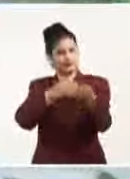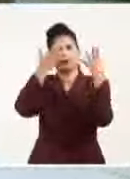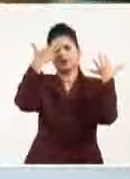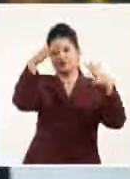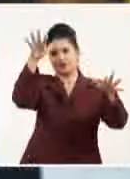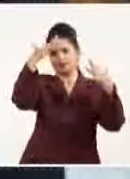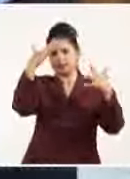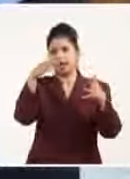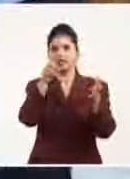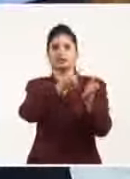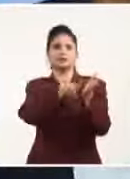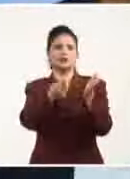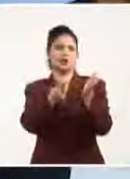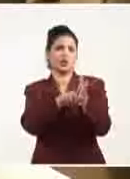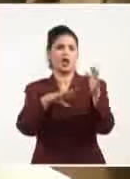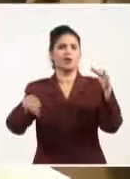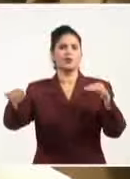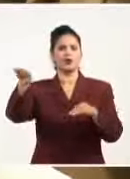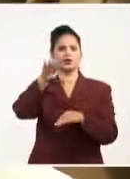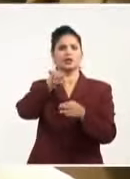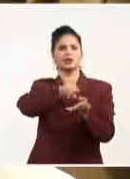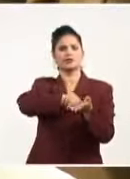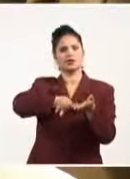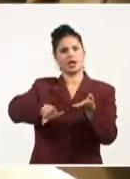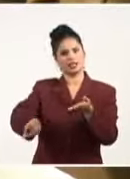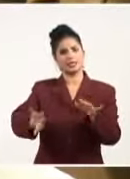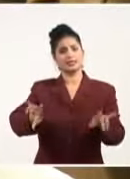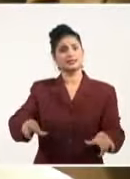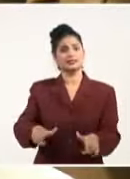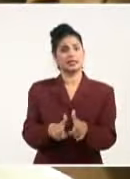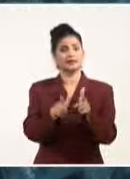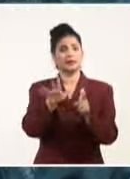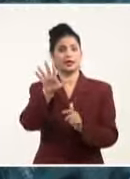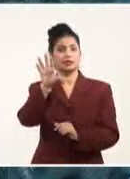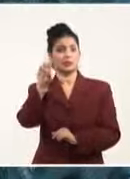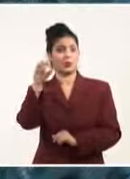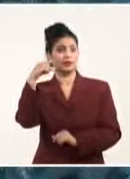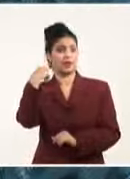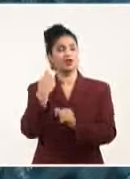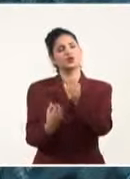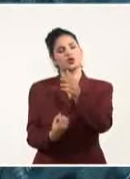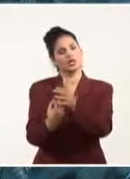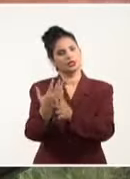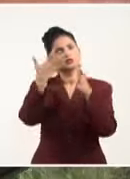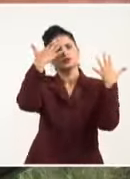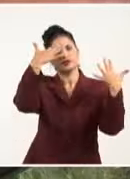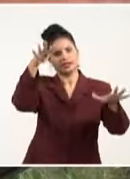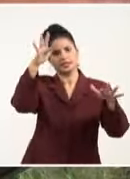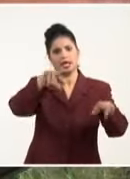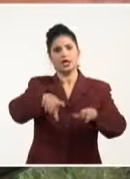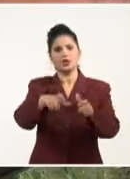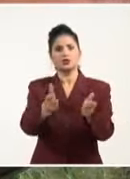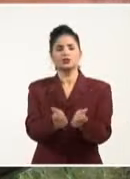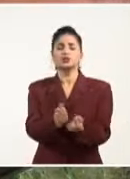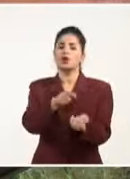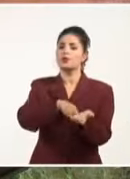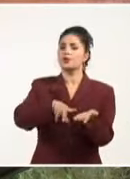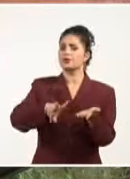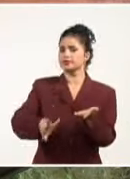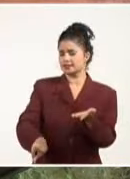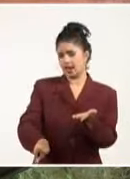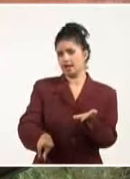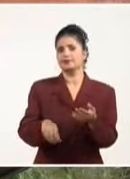aniversario 50 de su creación. Felicitamos al Consejo Provincial y al Consejo de